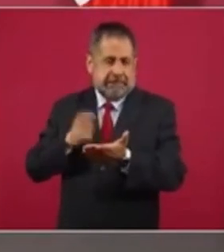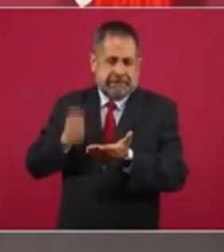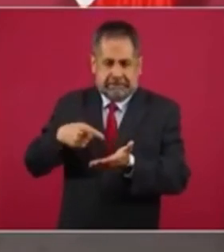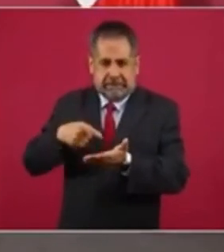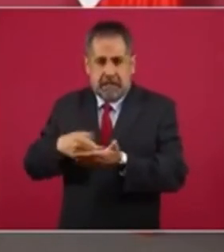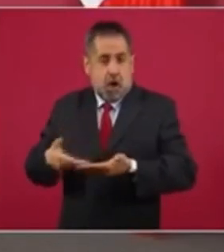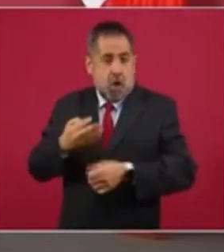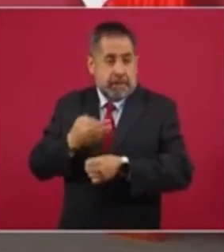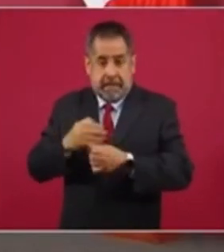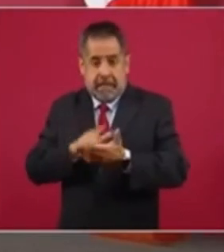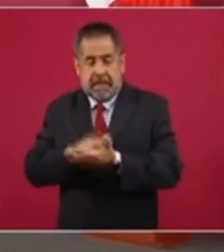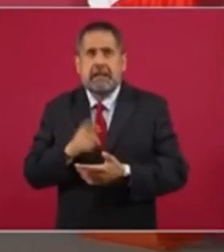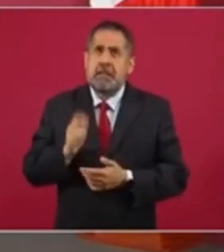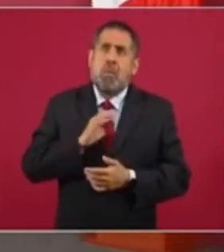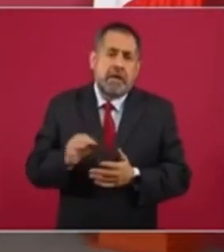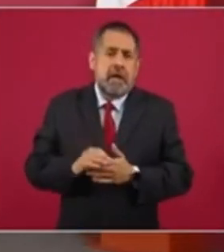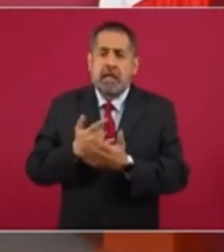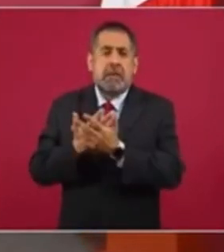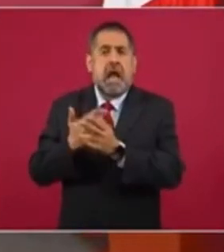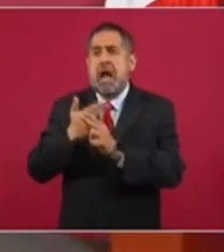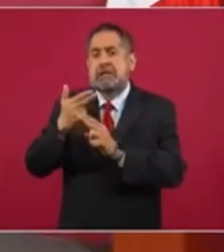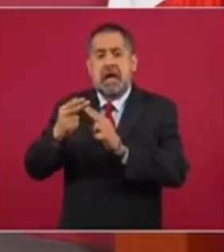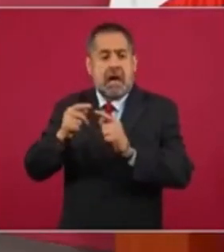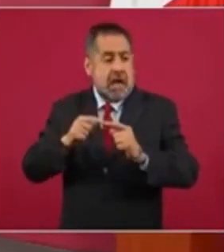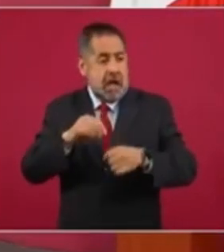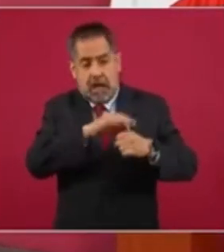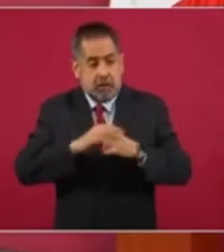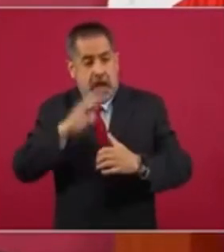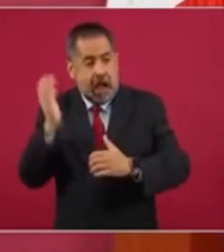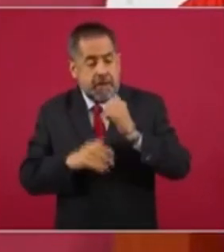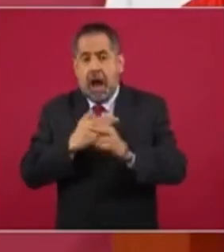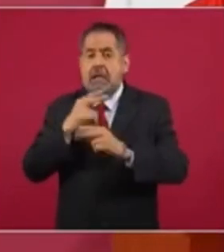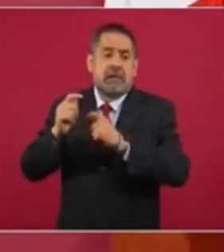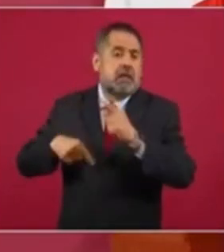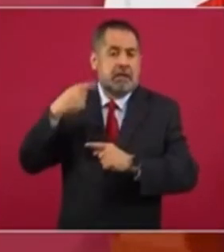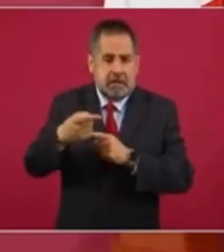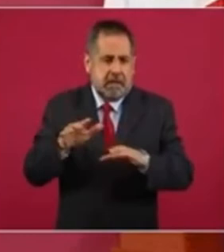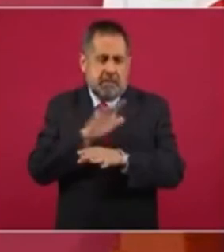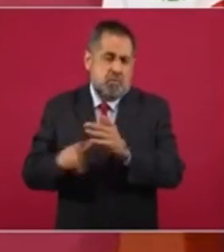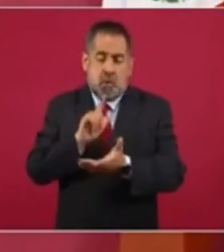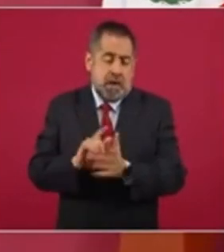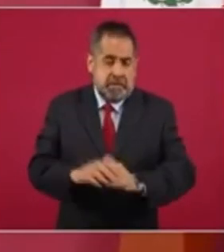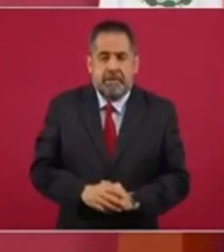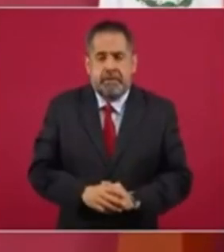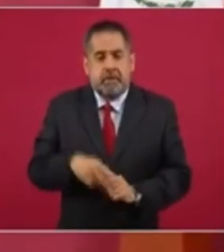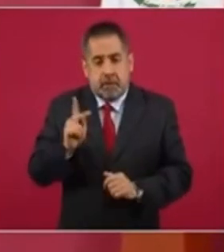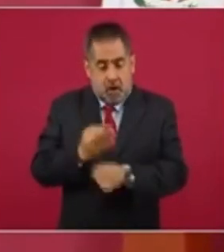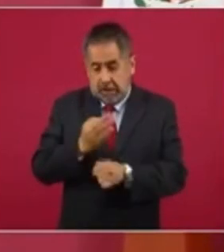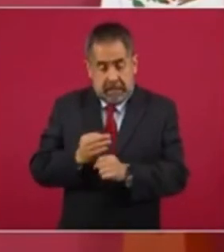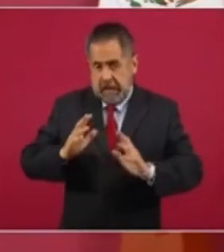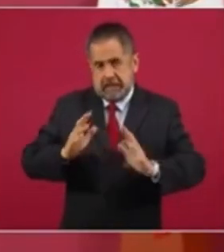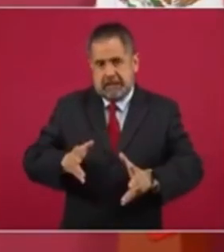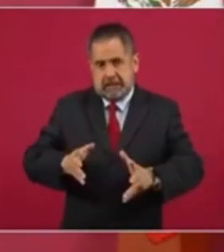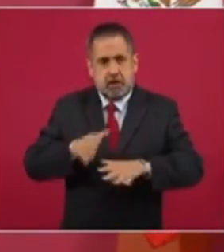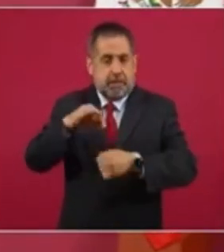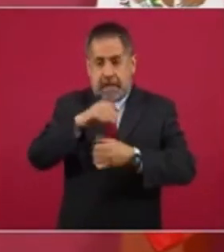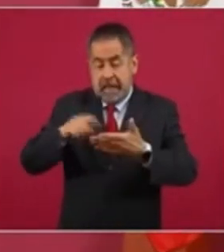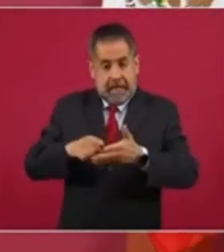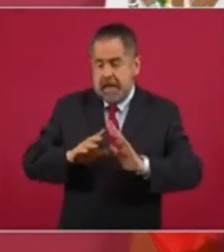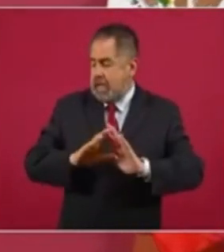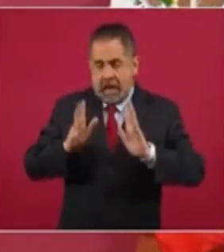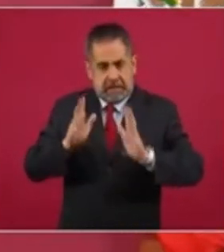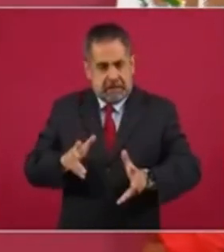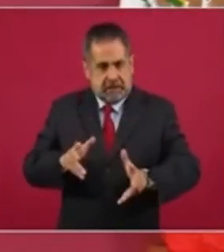vigente se tendrían que esperar a que pasara la elección para hacer la reforma pero ahora, en materia electoral